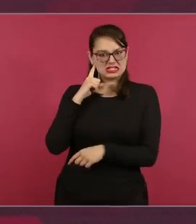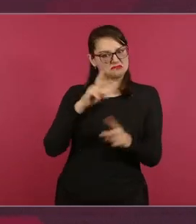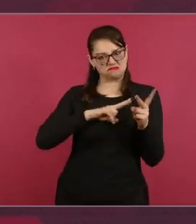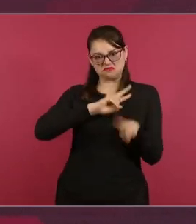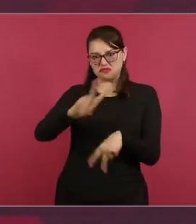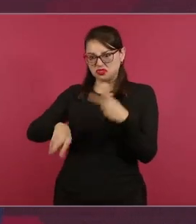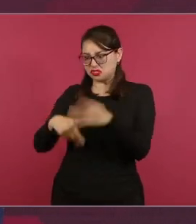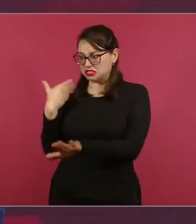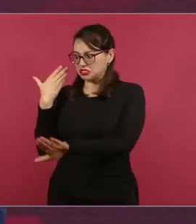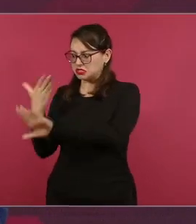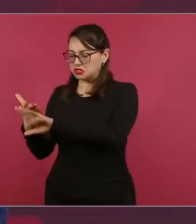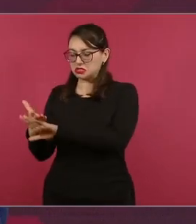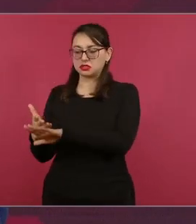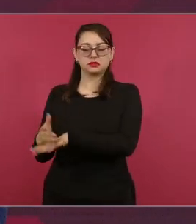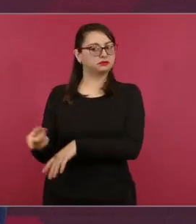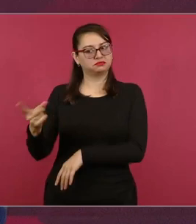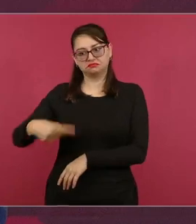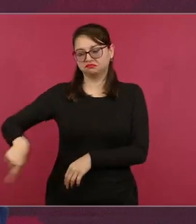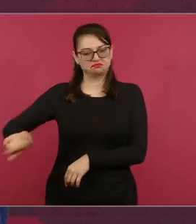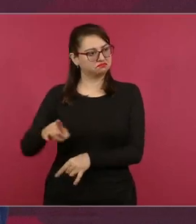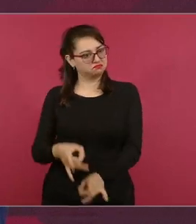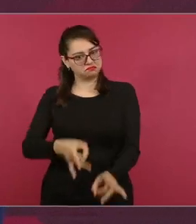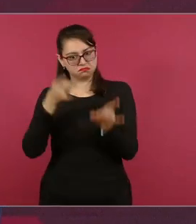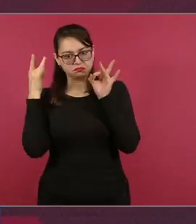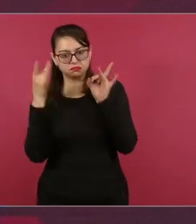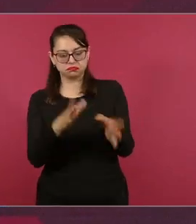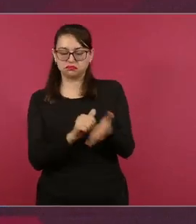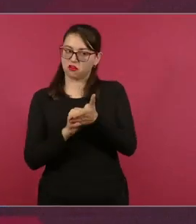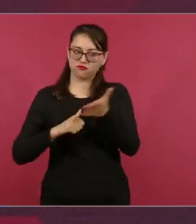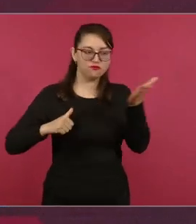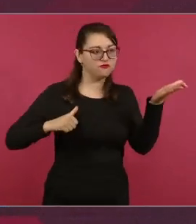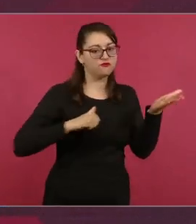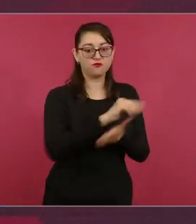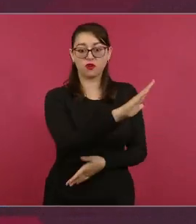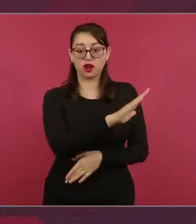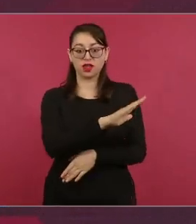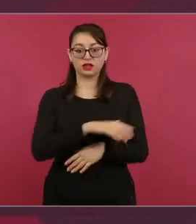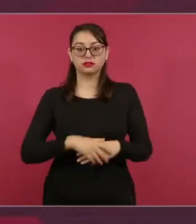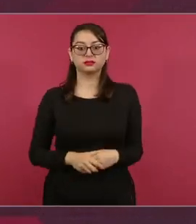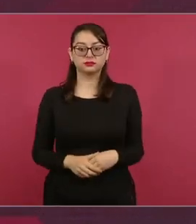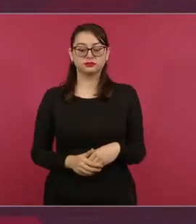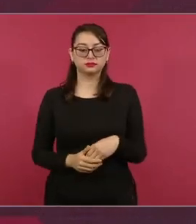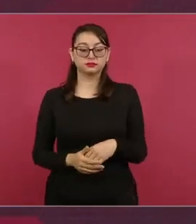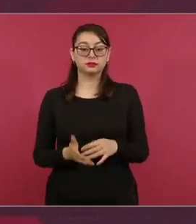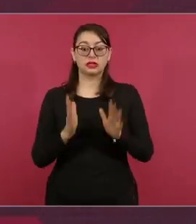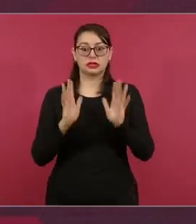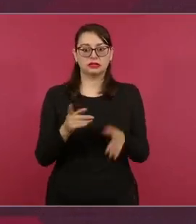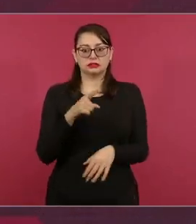Y se tuvo que ir ya para no regresar. Después andaba ahí